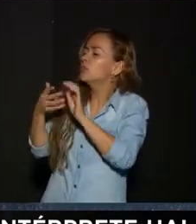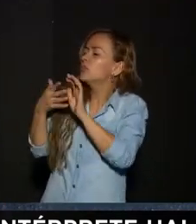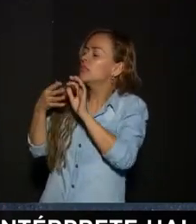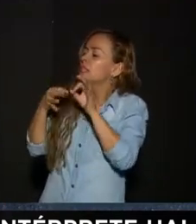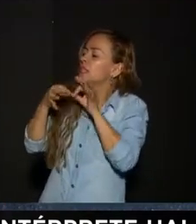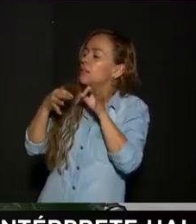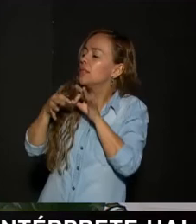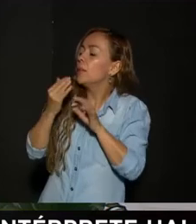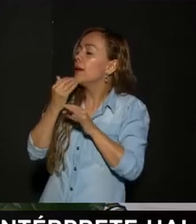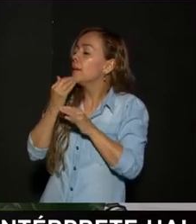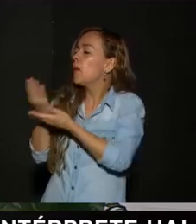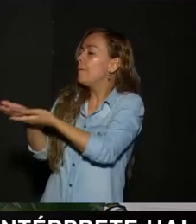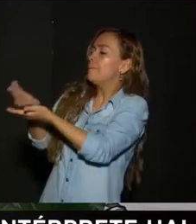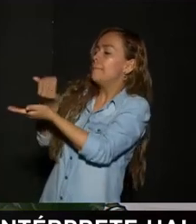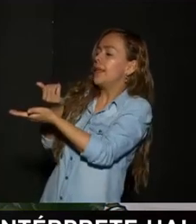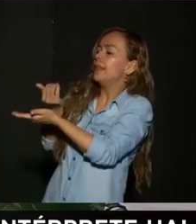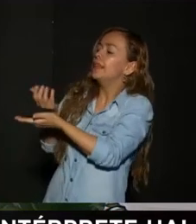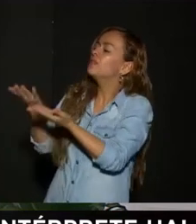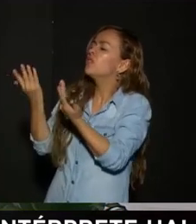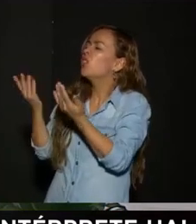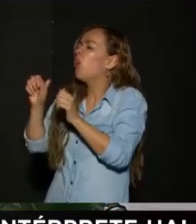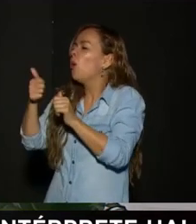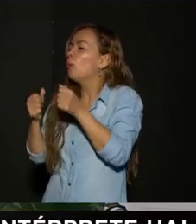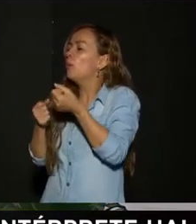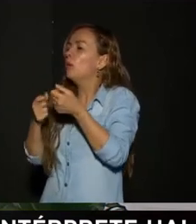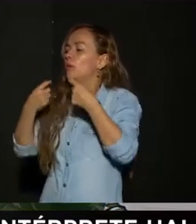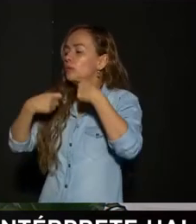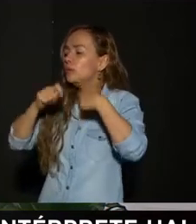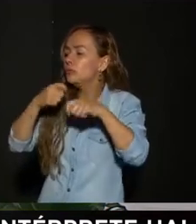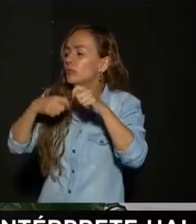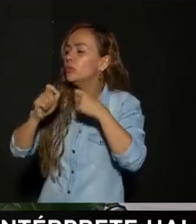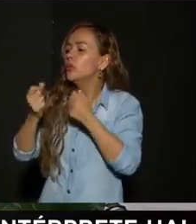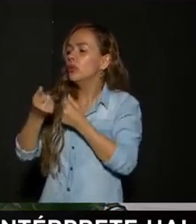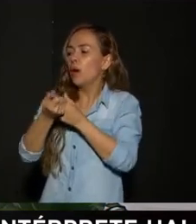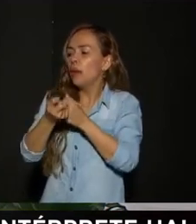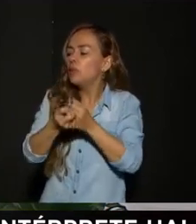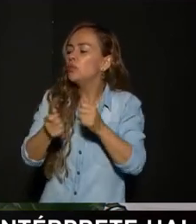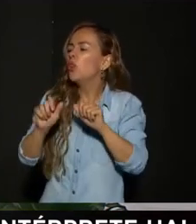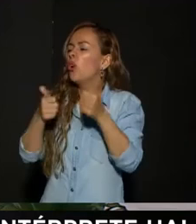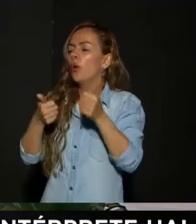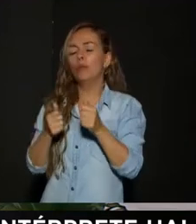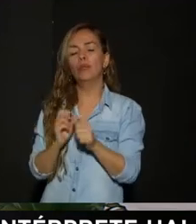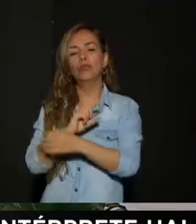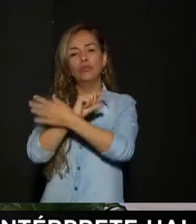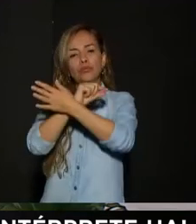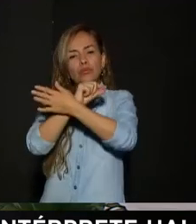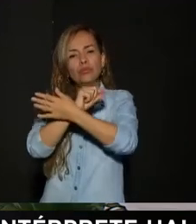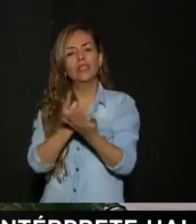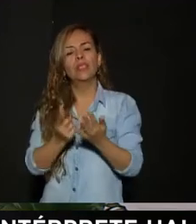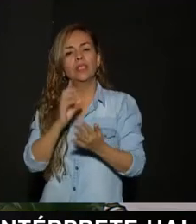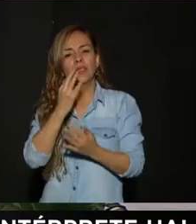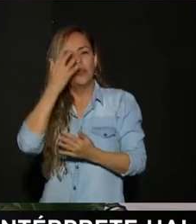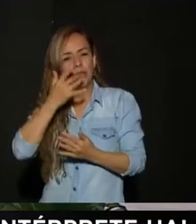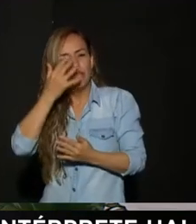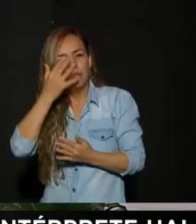Digamos Pedir apoyo O pedir que compren En Twitter O en Facebook O en Instagram Yo creo que todas Tienen como Un